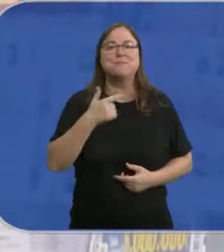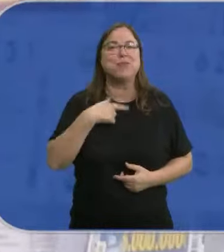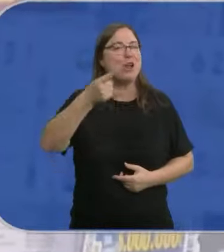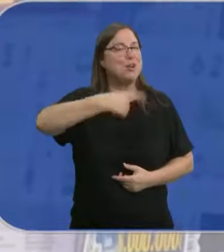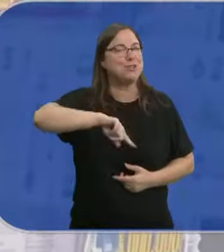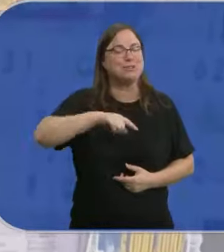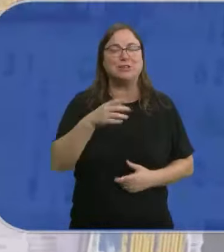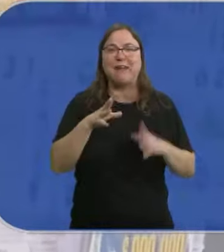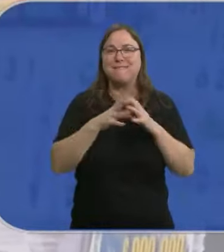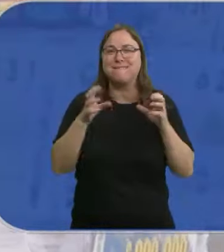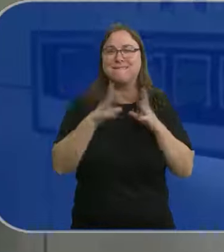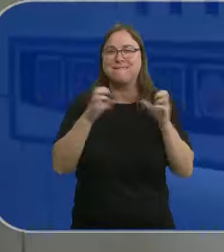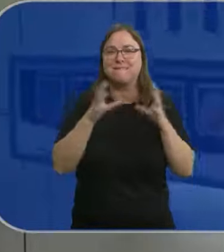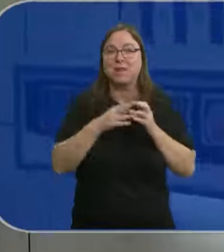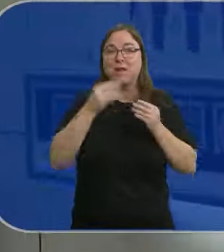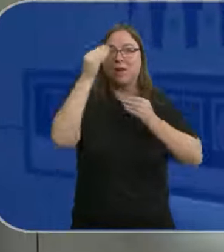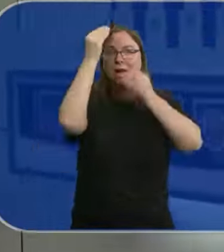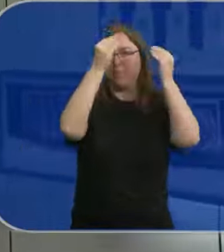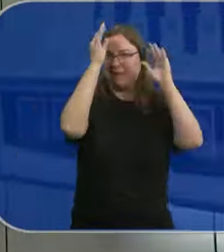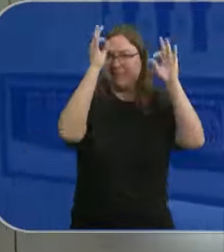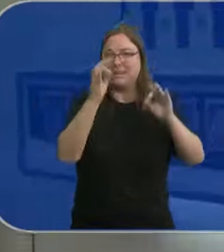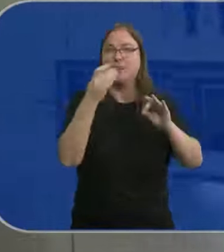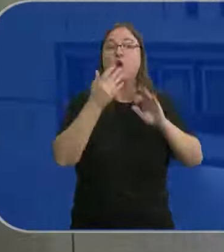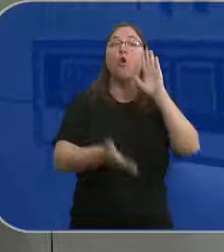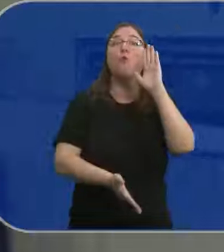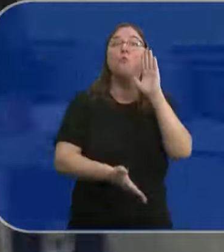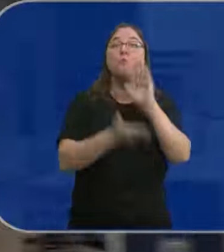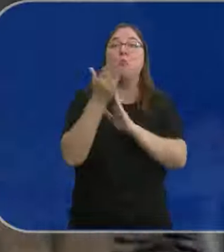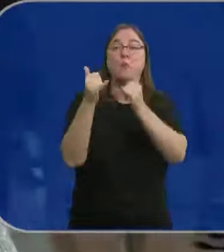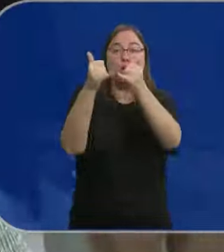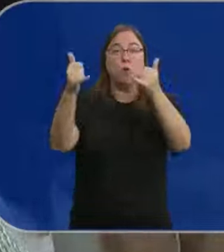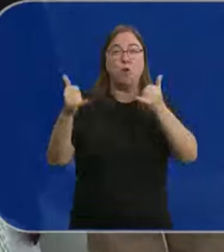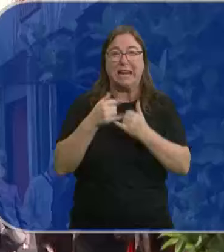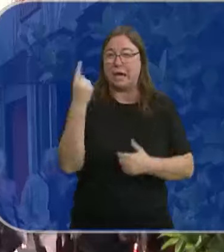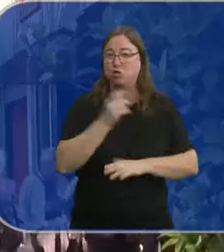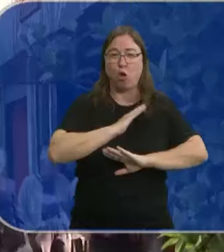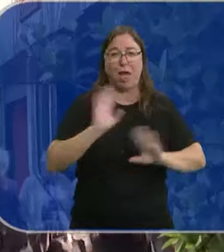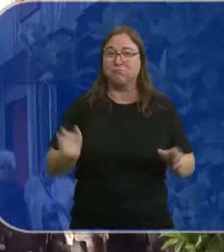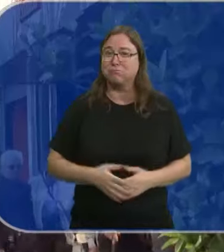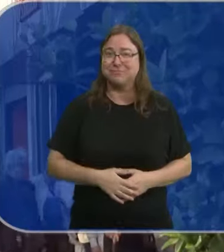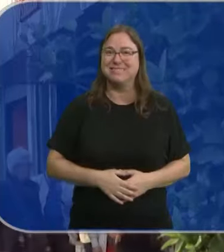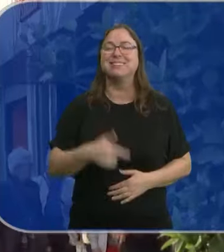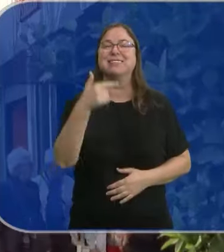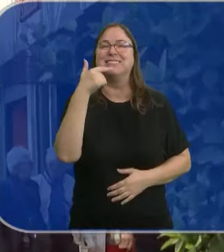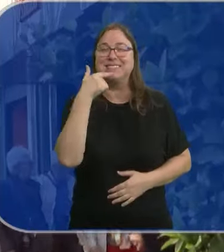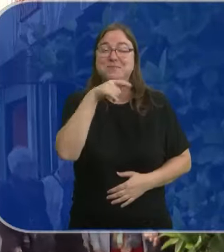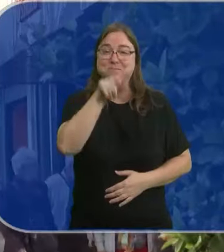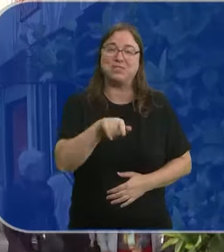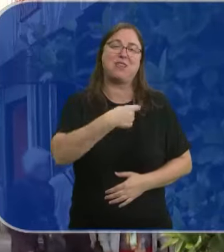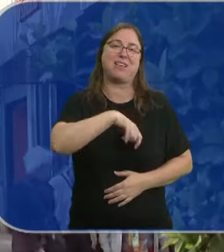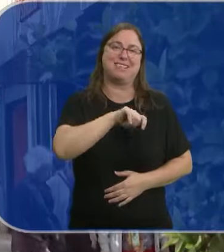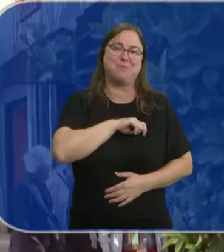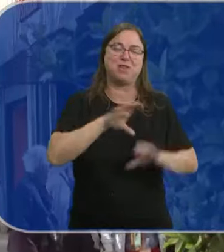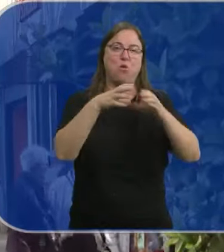tenemos muchísimos deseos. Tan pensado como lo tengo, marcharme a una isla solitaria yo sola. Según un estudio, los españoles se